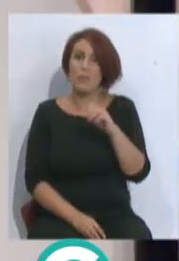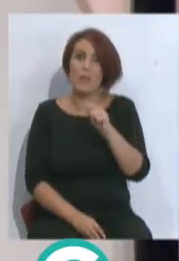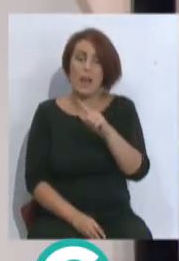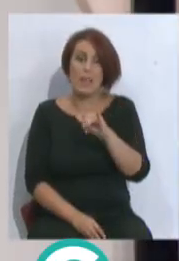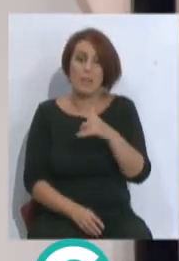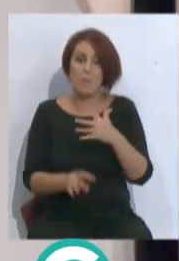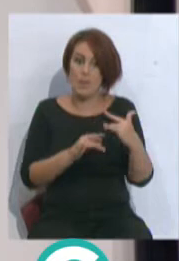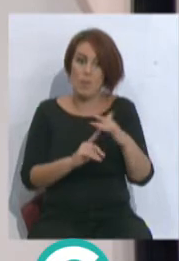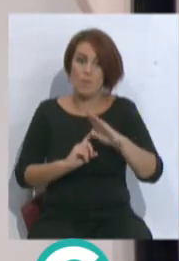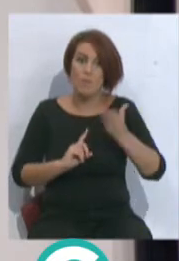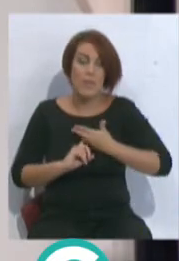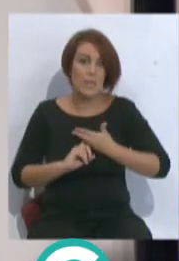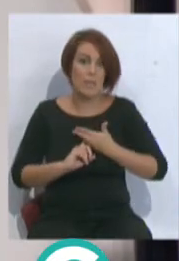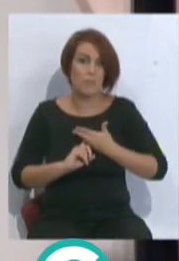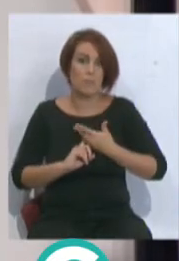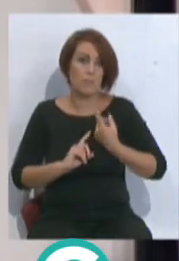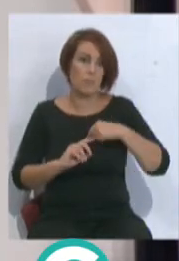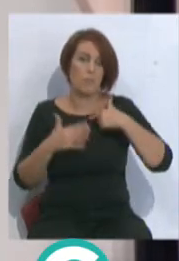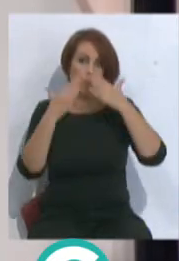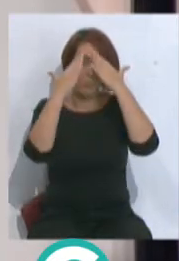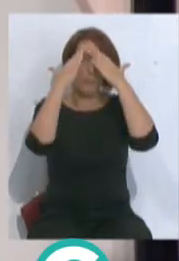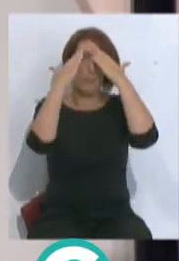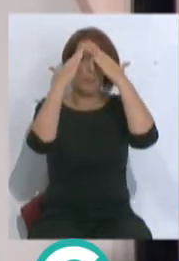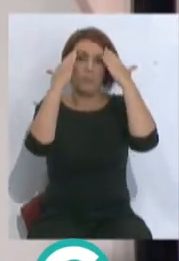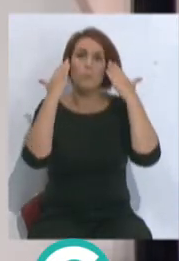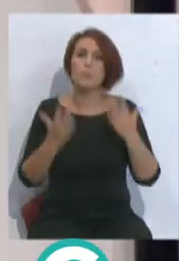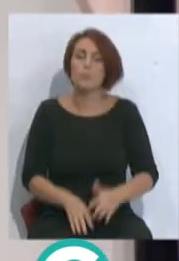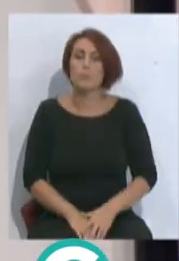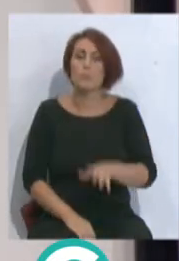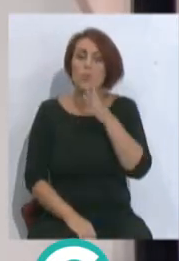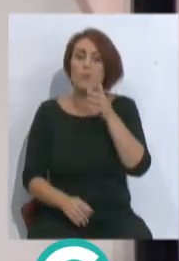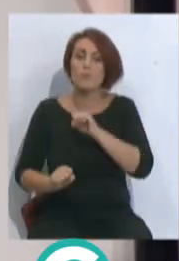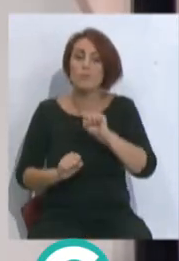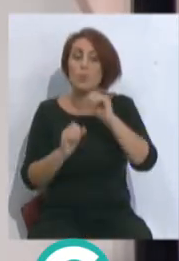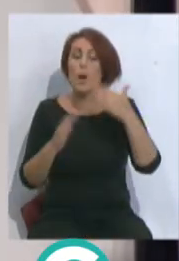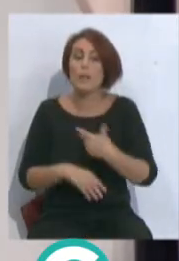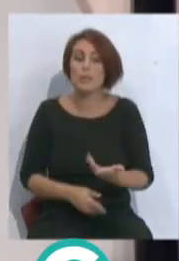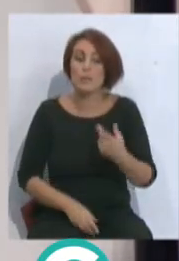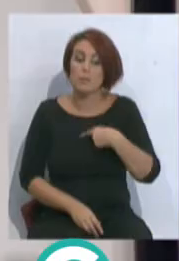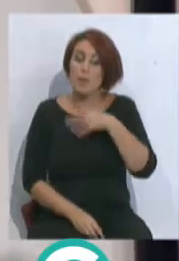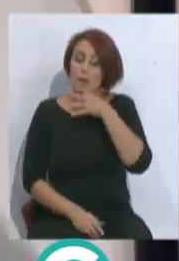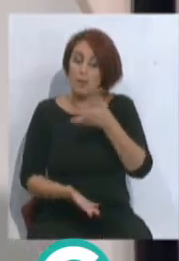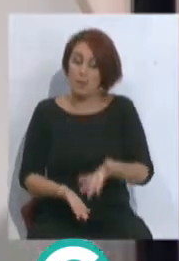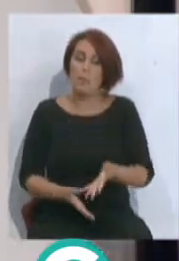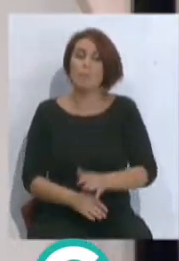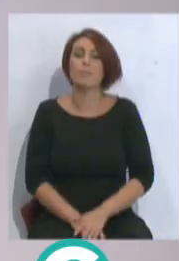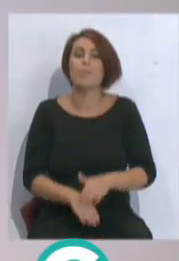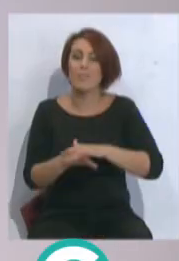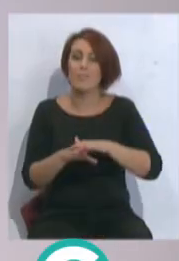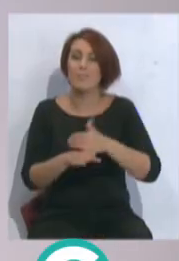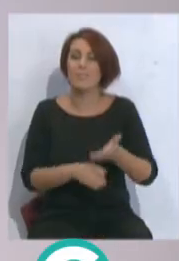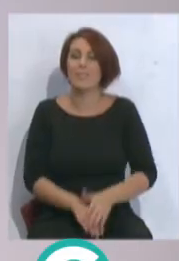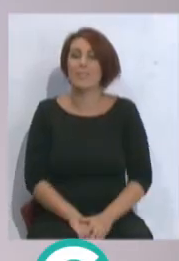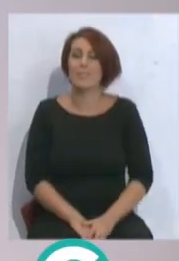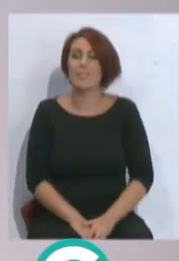en el partido ese, vamos, nos hubiéramos llevado la mano a cabeza todos. Porque no teníamos defensa. Y ahora sí tenemos. Perdón. Una cosa tengo que deciros,